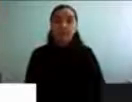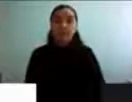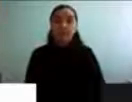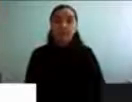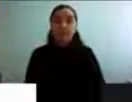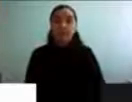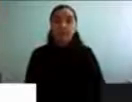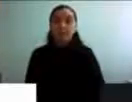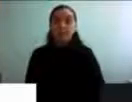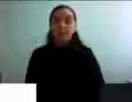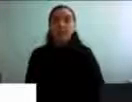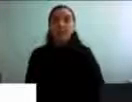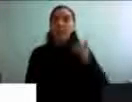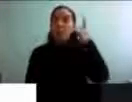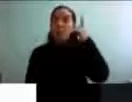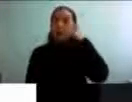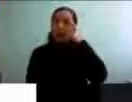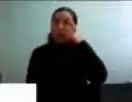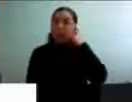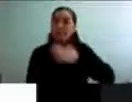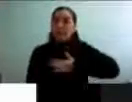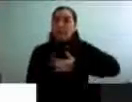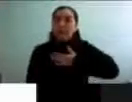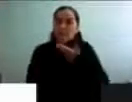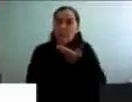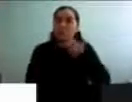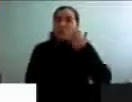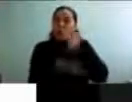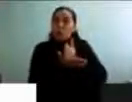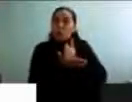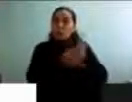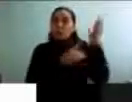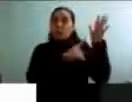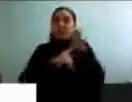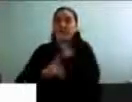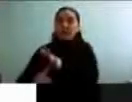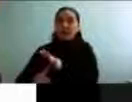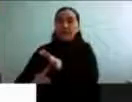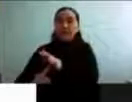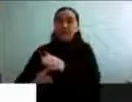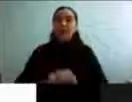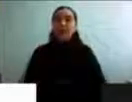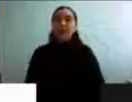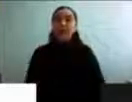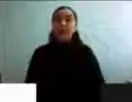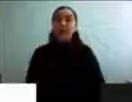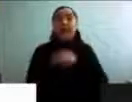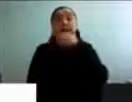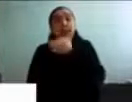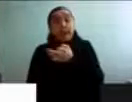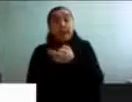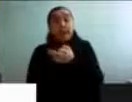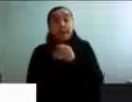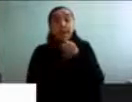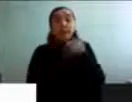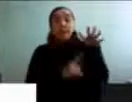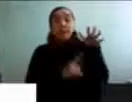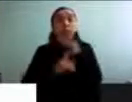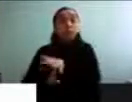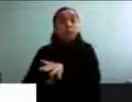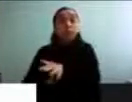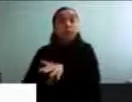Son pensamientos, emociones y conductas discriminatorias. Y se dice que este tipo de discriminación